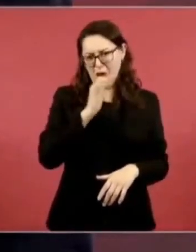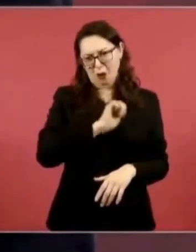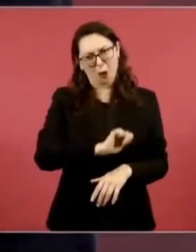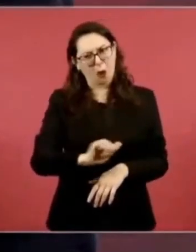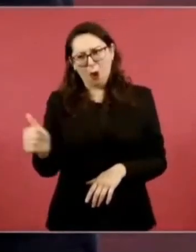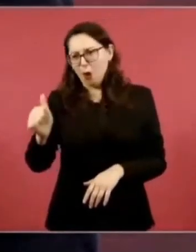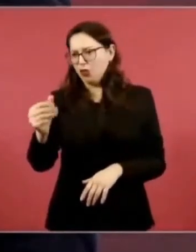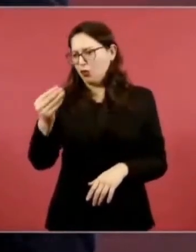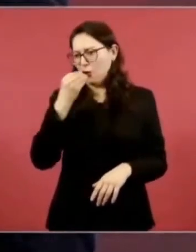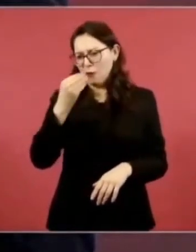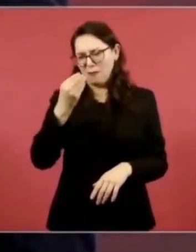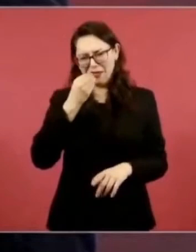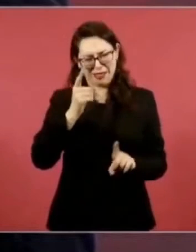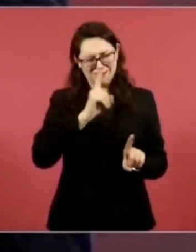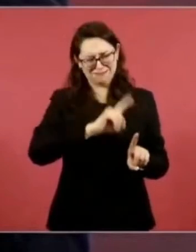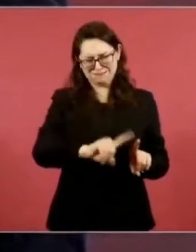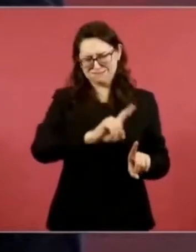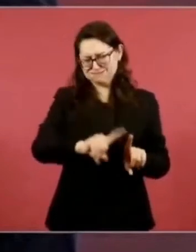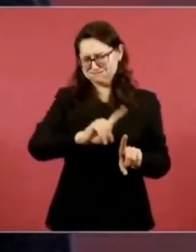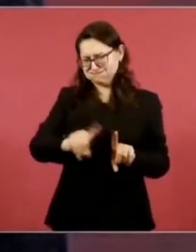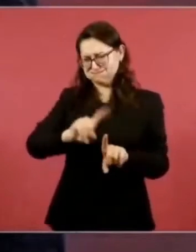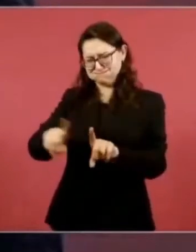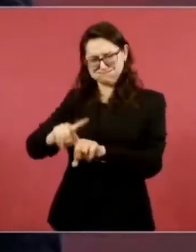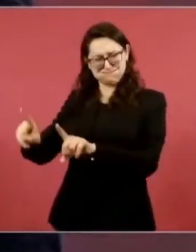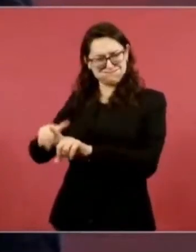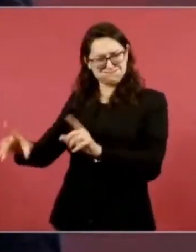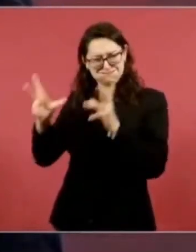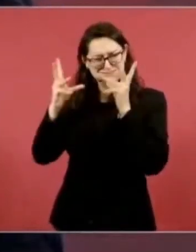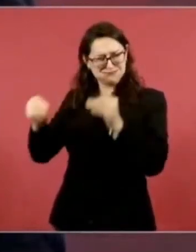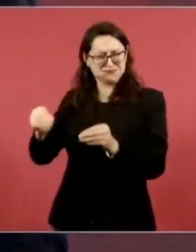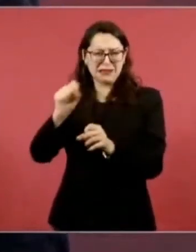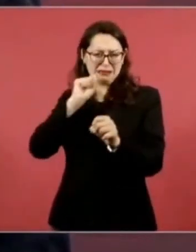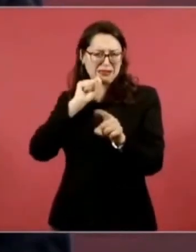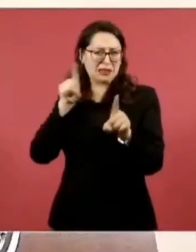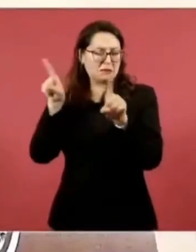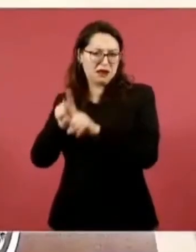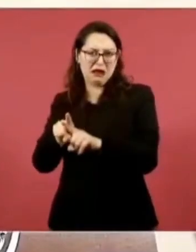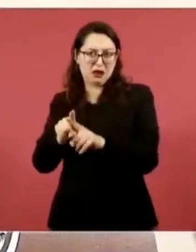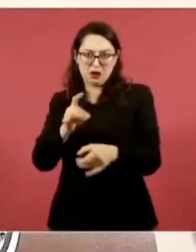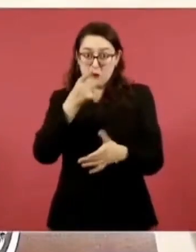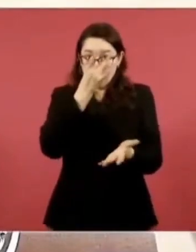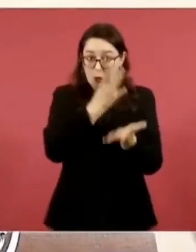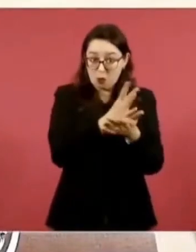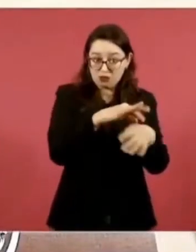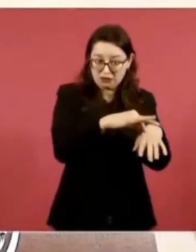otras comidas en el norte del país.